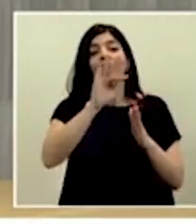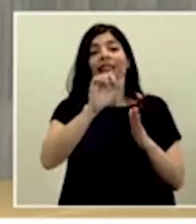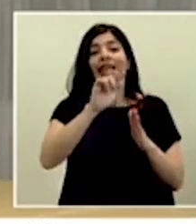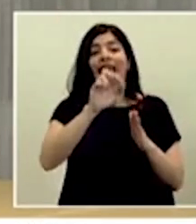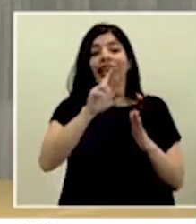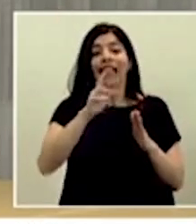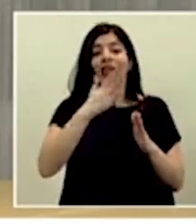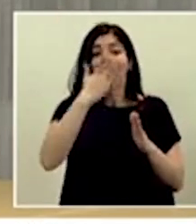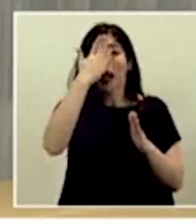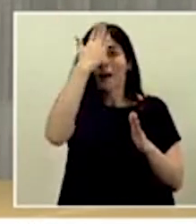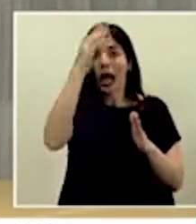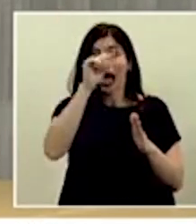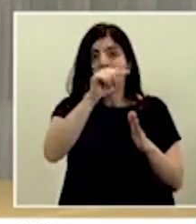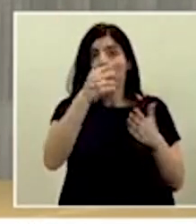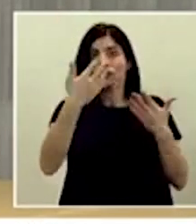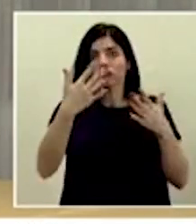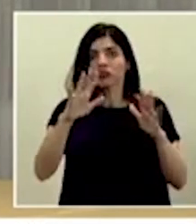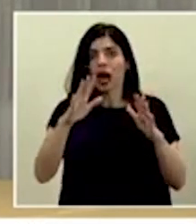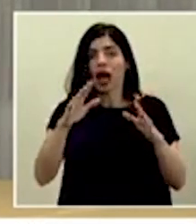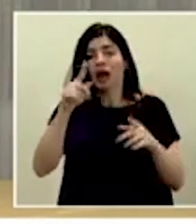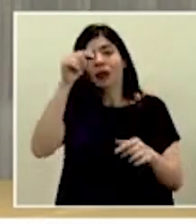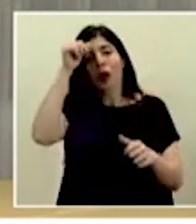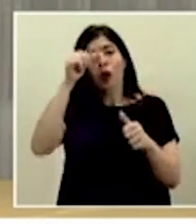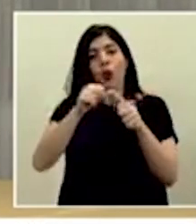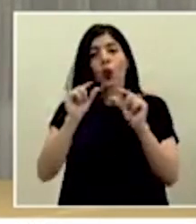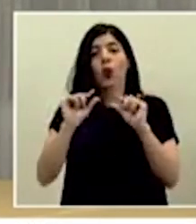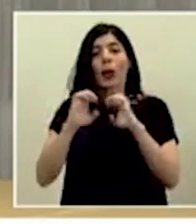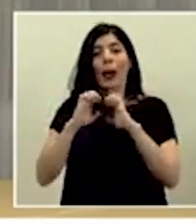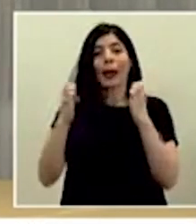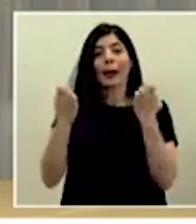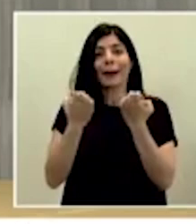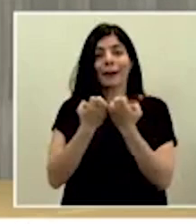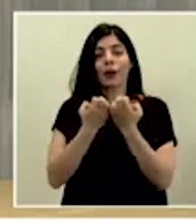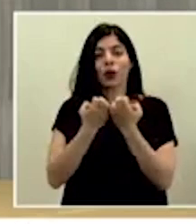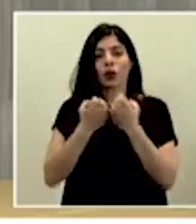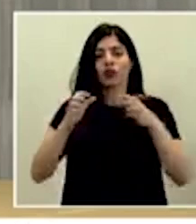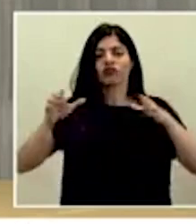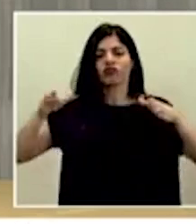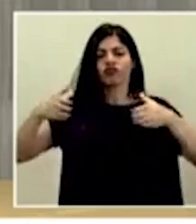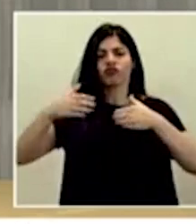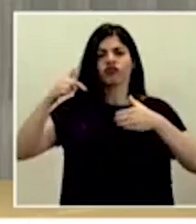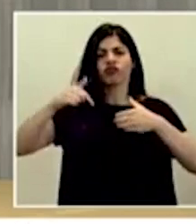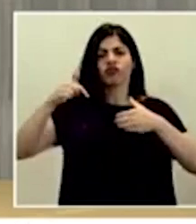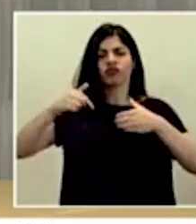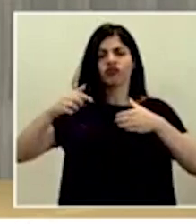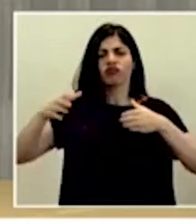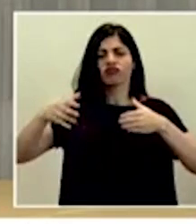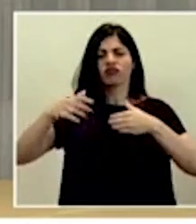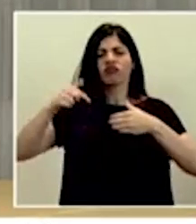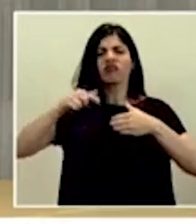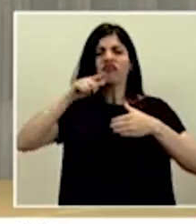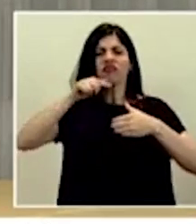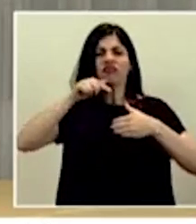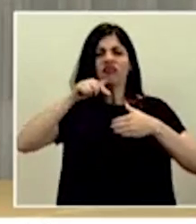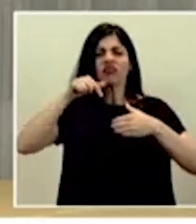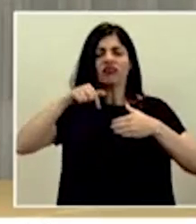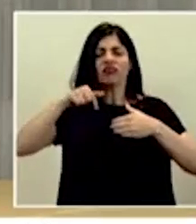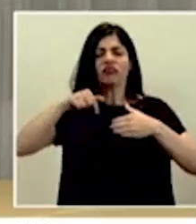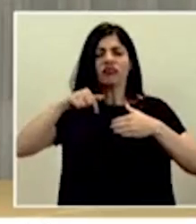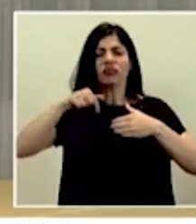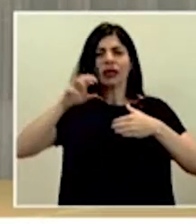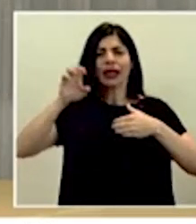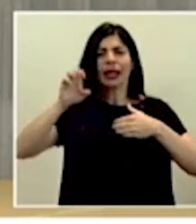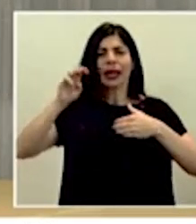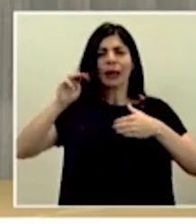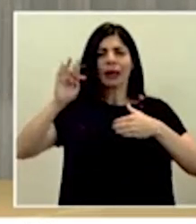Recordemos que ingresó un equipo de equipo de